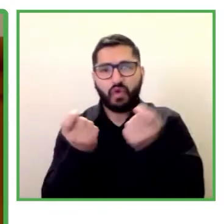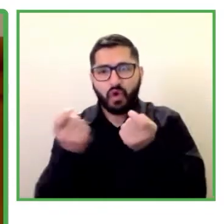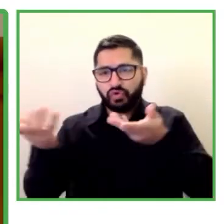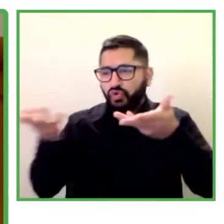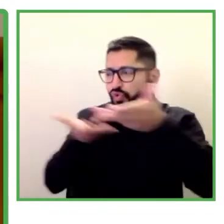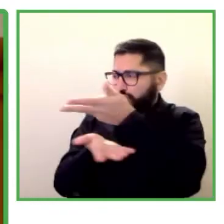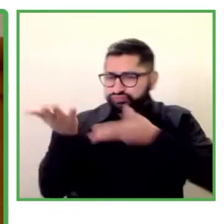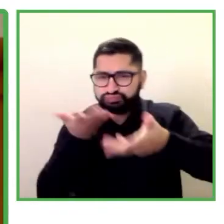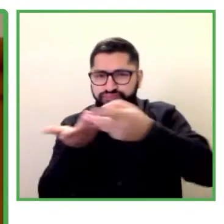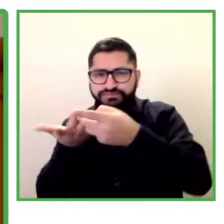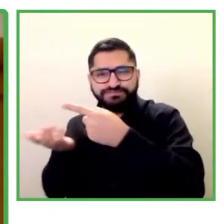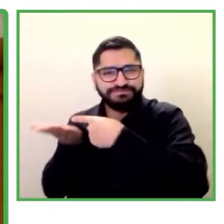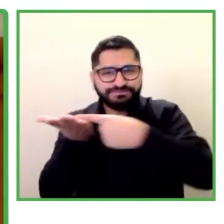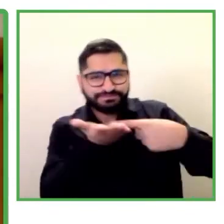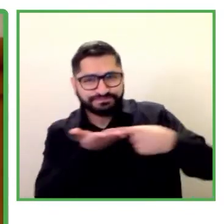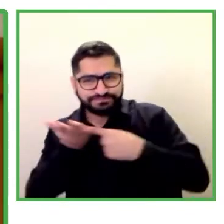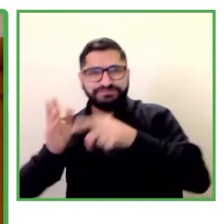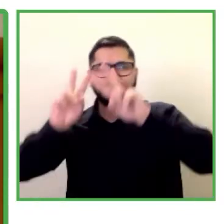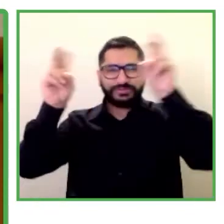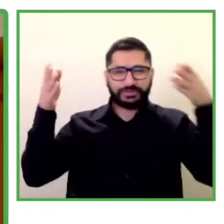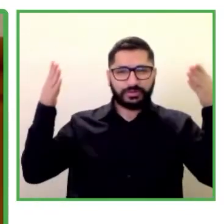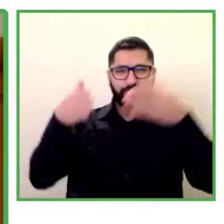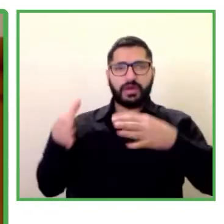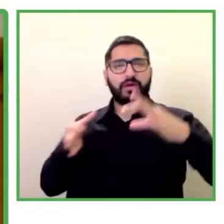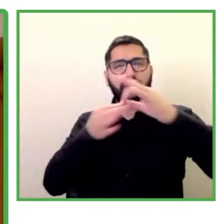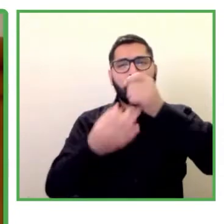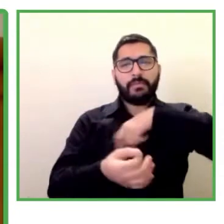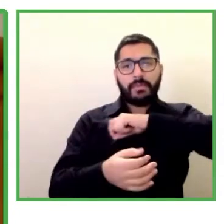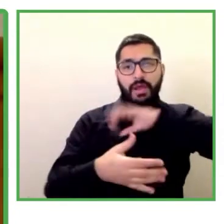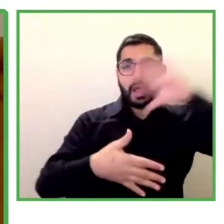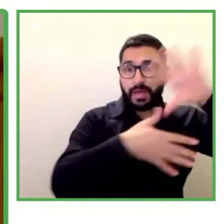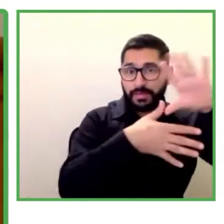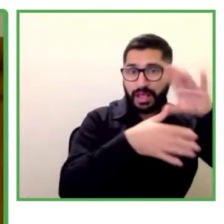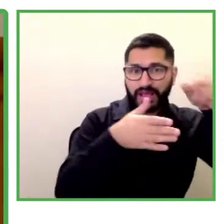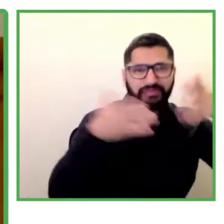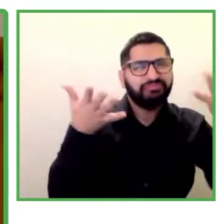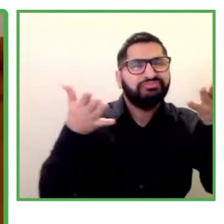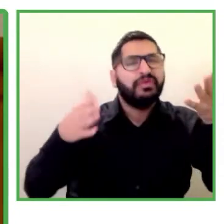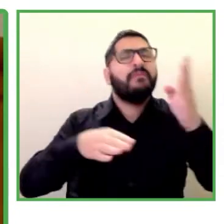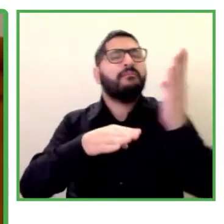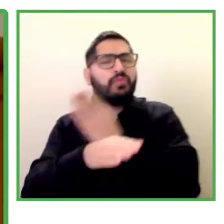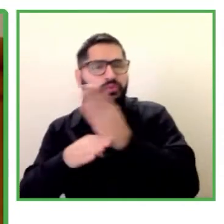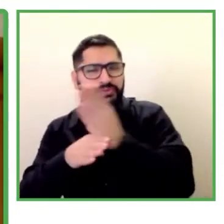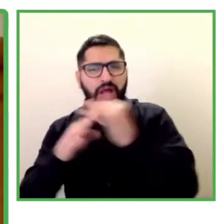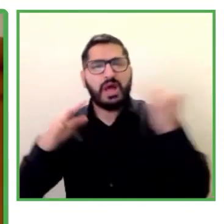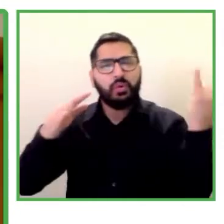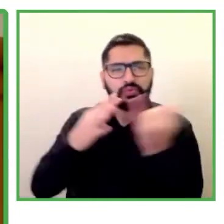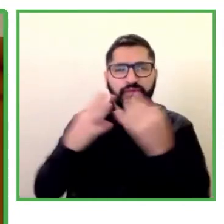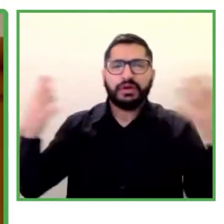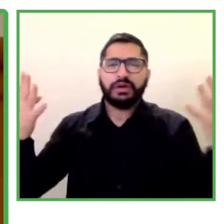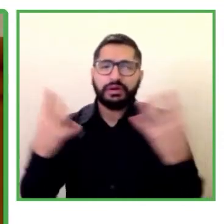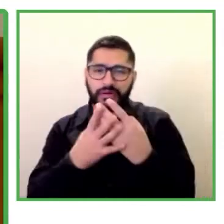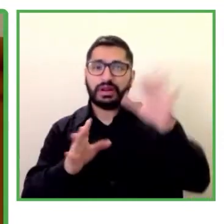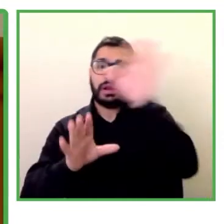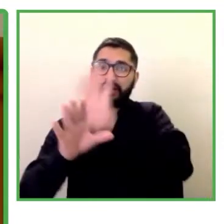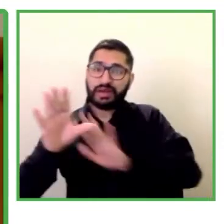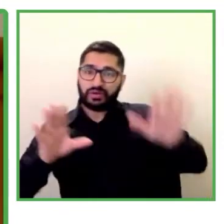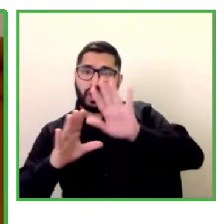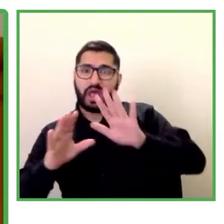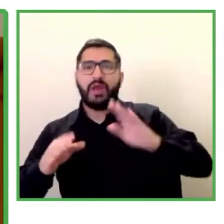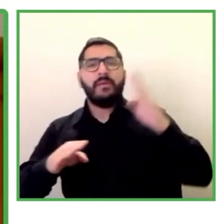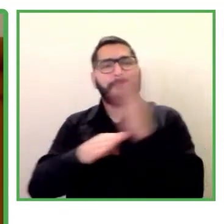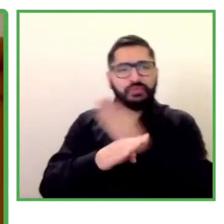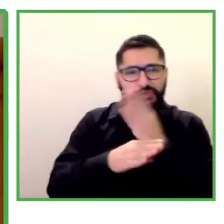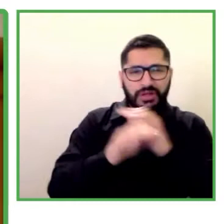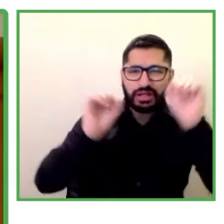tanto a empresas inclusivas de la región, como a redes nacionales de empresas inclusivas, todo el sector sin ánimo de lucro,